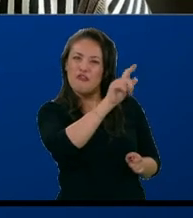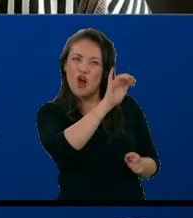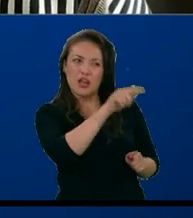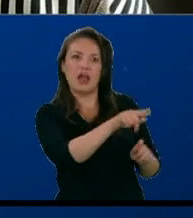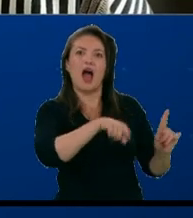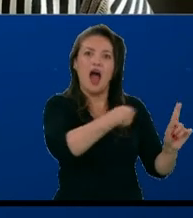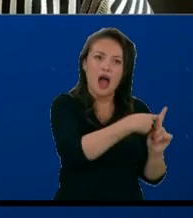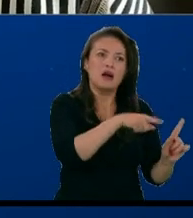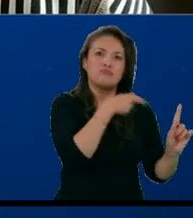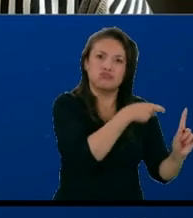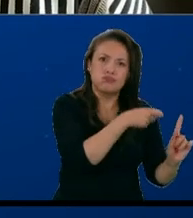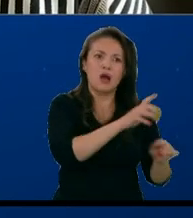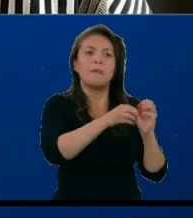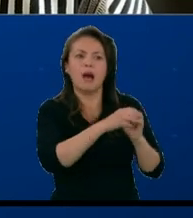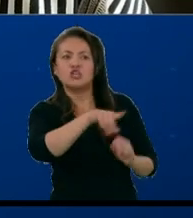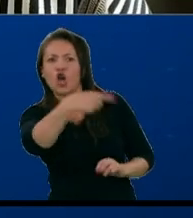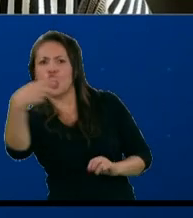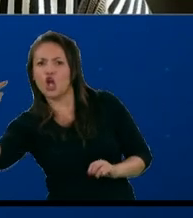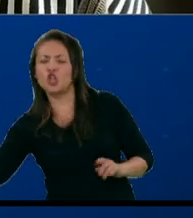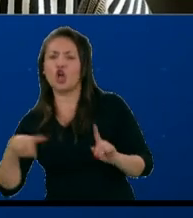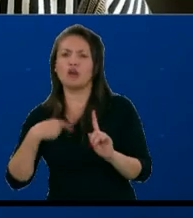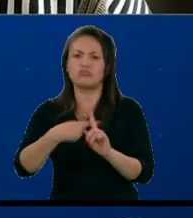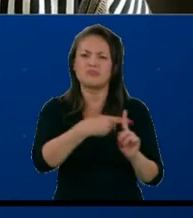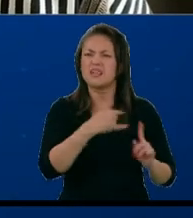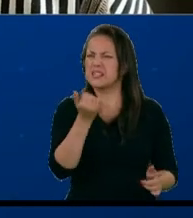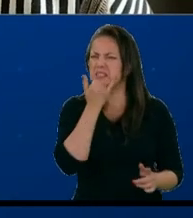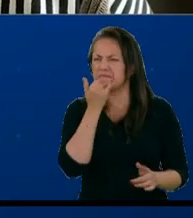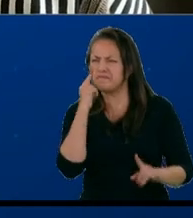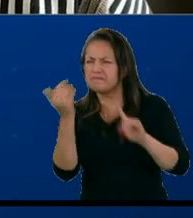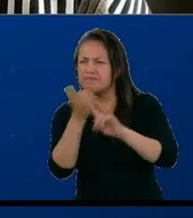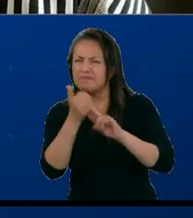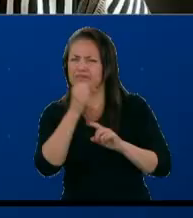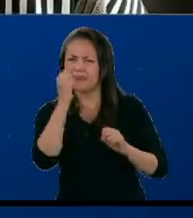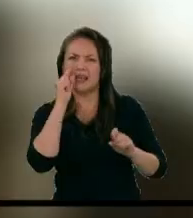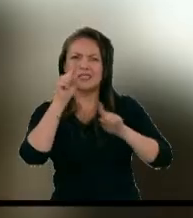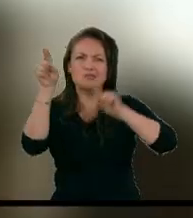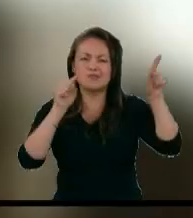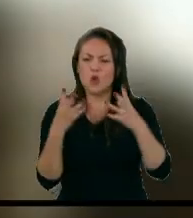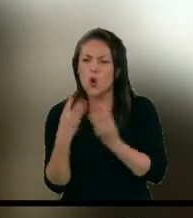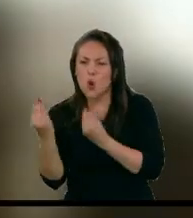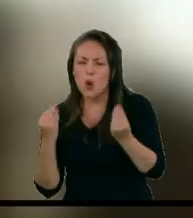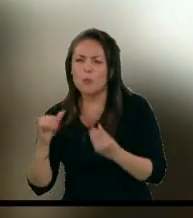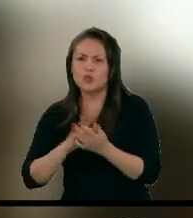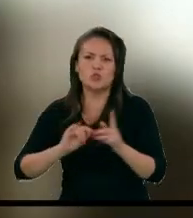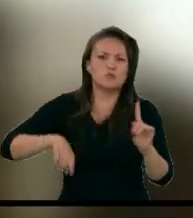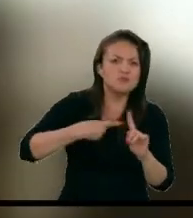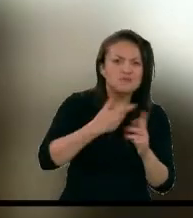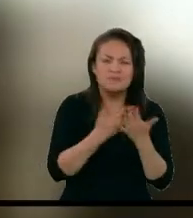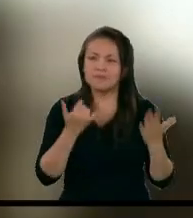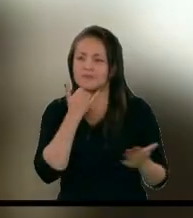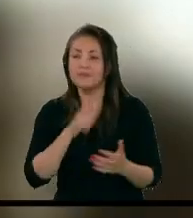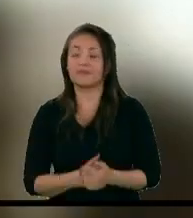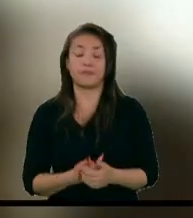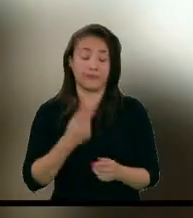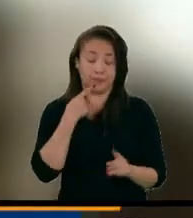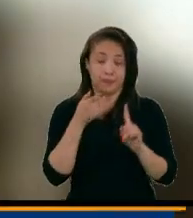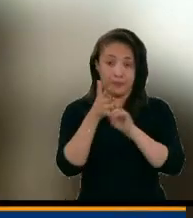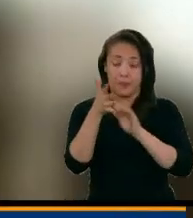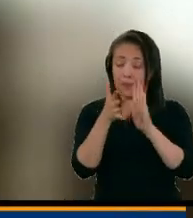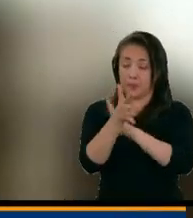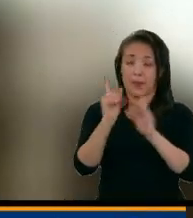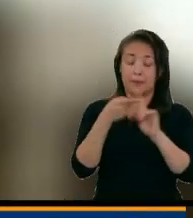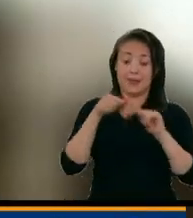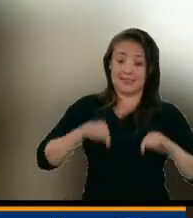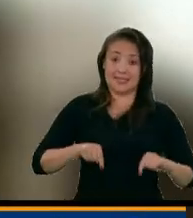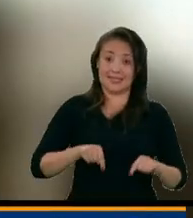país. ¿Qué ha identificado la MOE sobre esa presencia de grupos armados ilegales? Mira, lo primero que tenemos es que este mes, el 29,